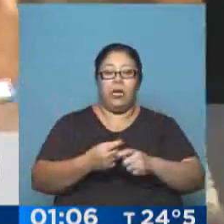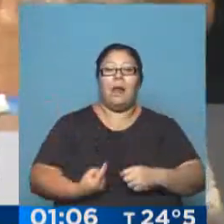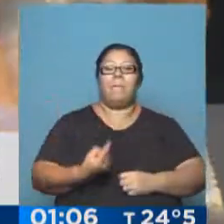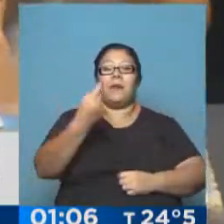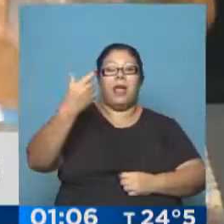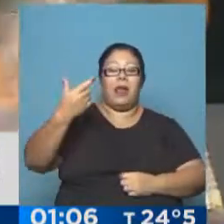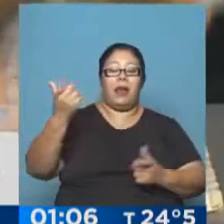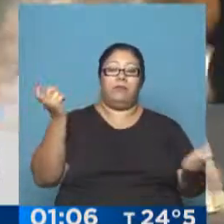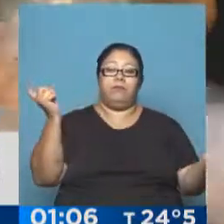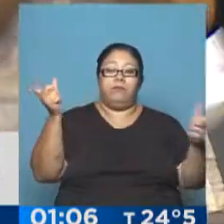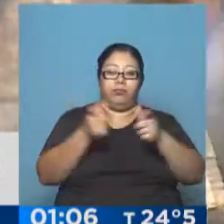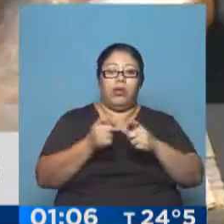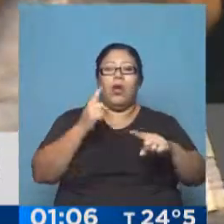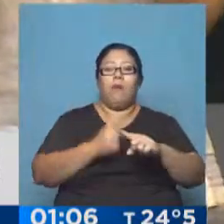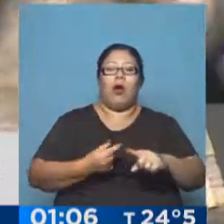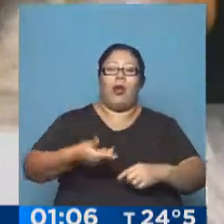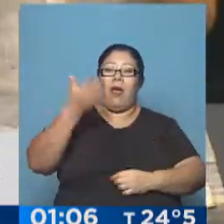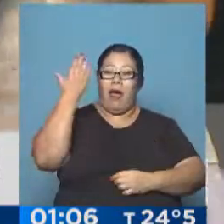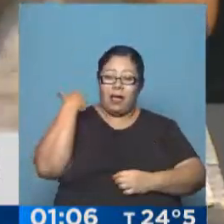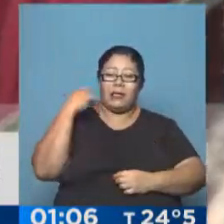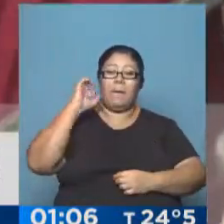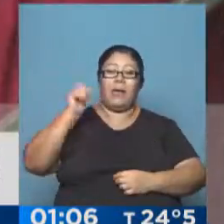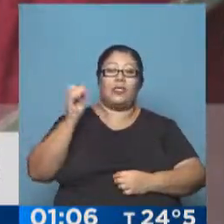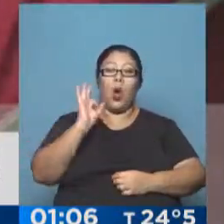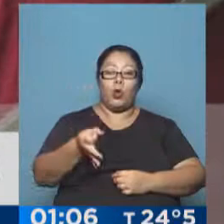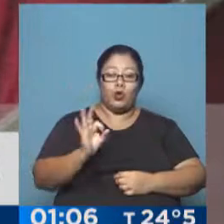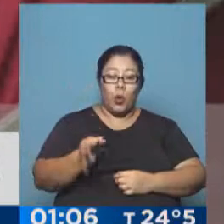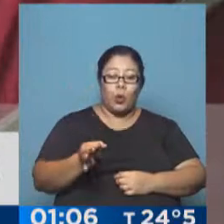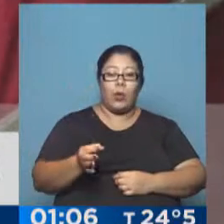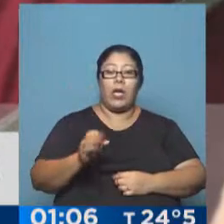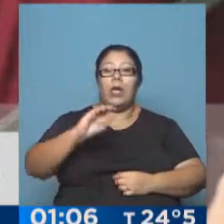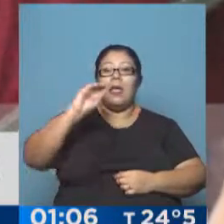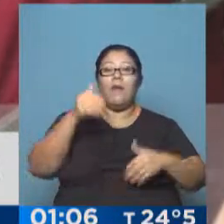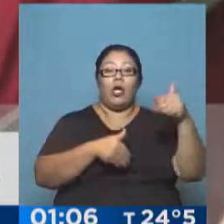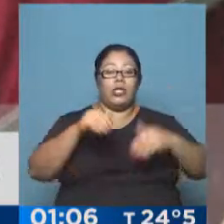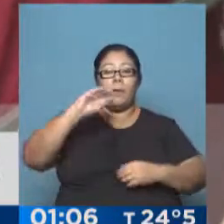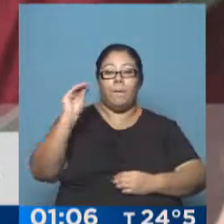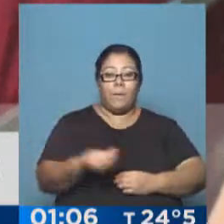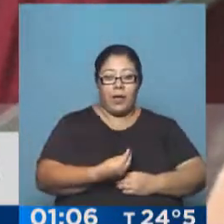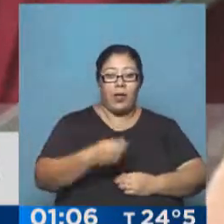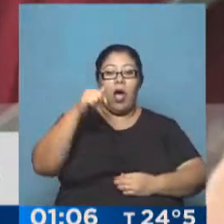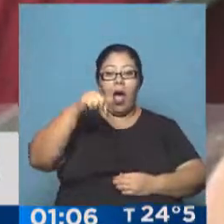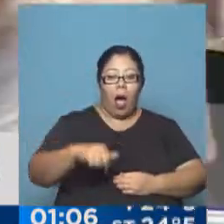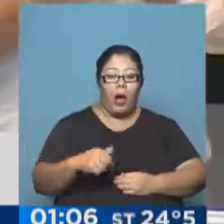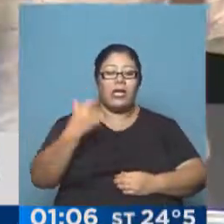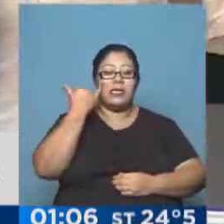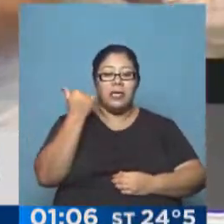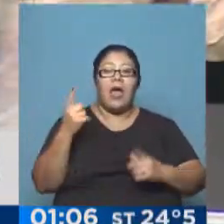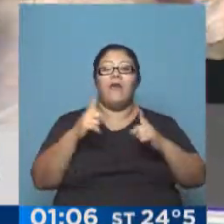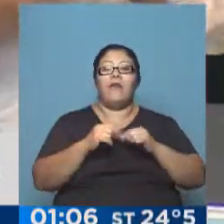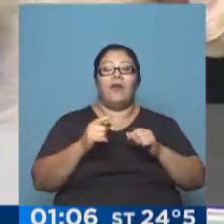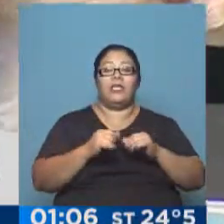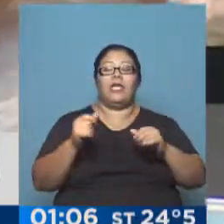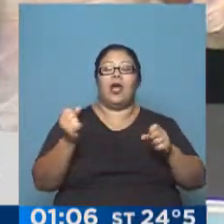derrota en las elecciones nacionales del pasado octubre, los congresales justicialistas confirmaron la fecha de los comicios internos,